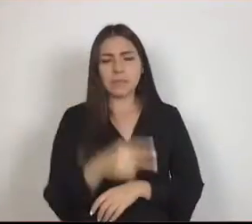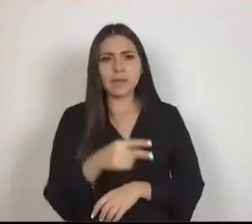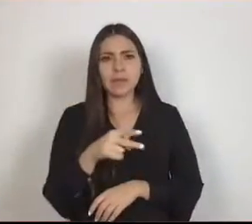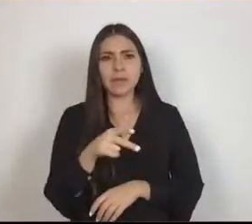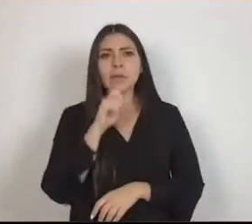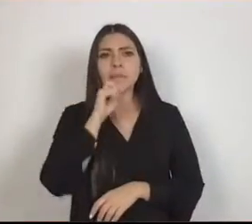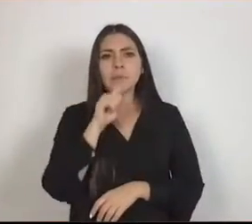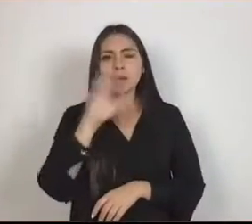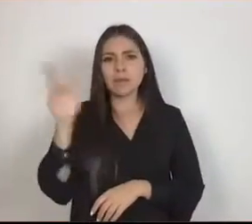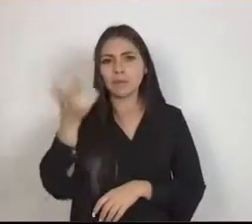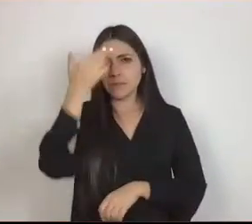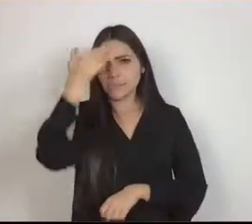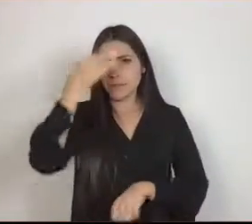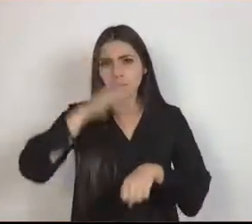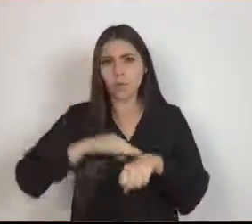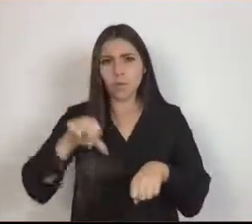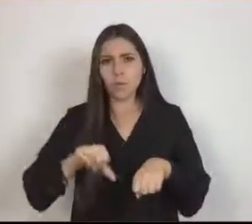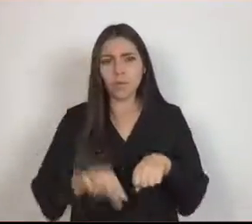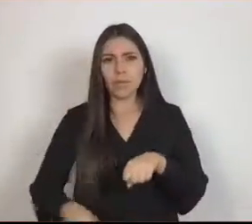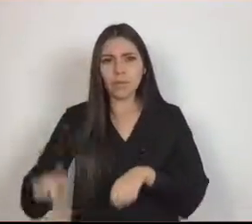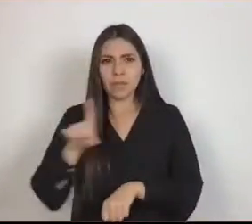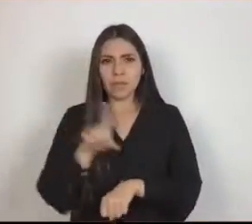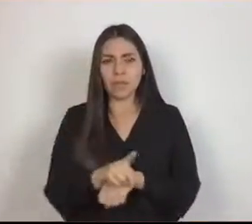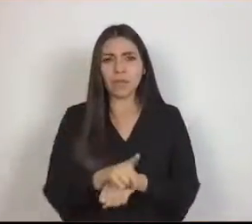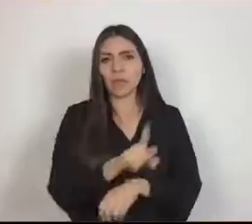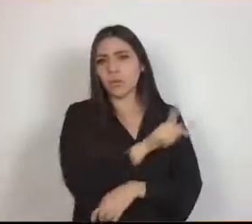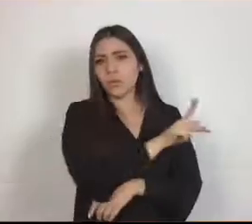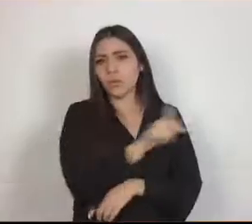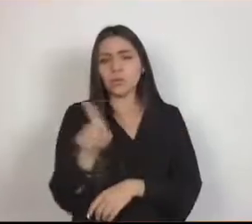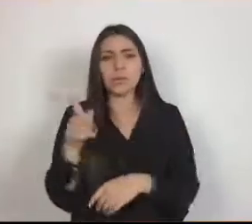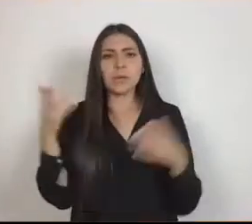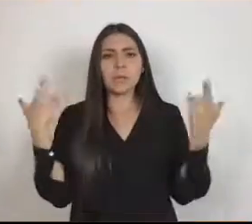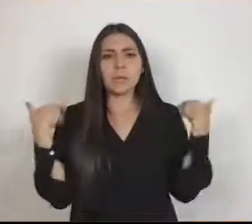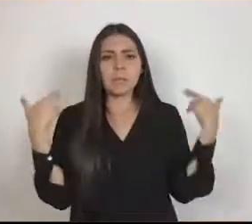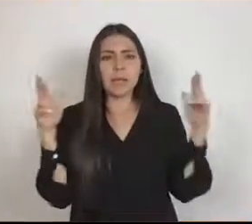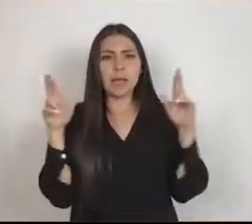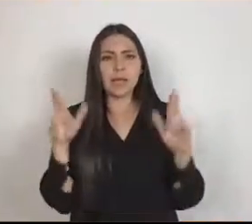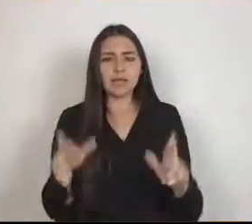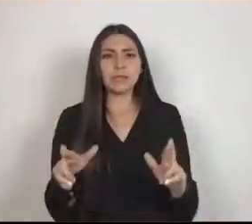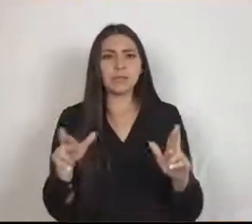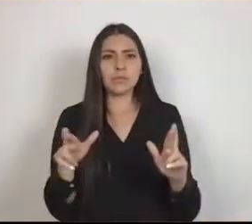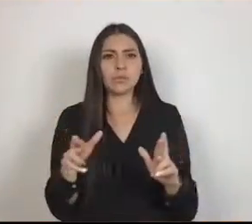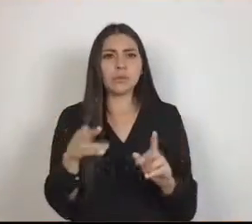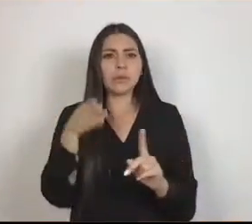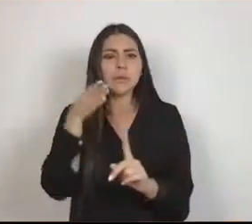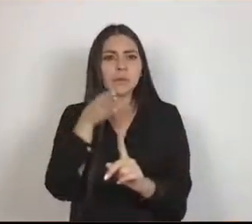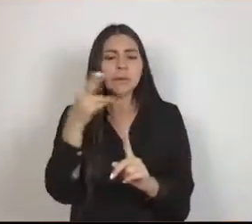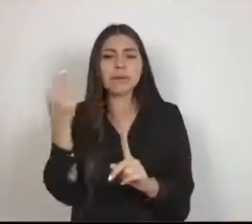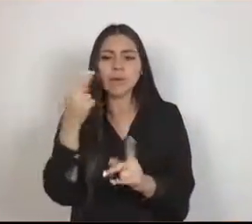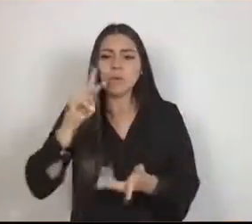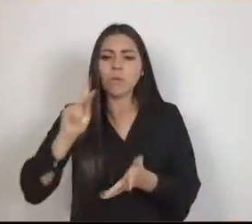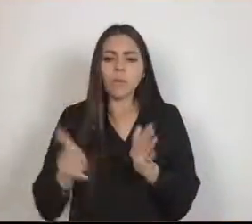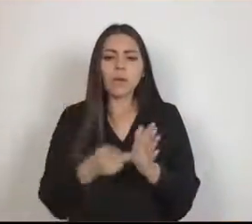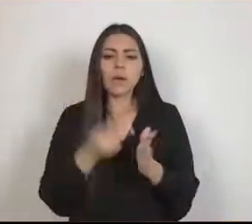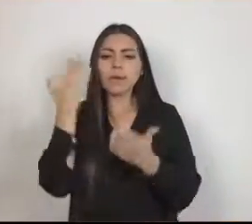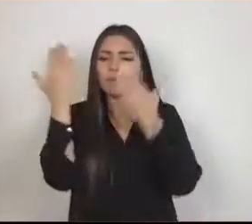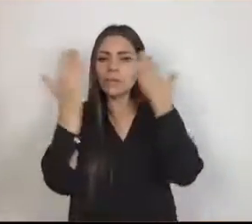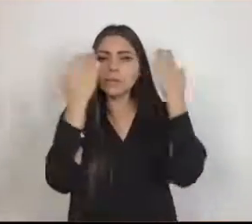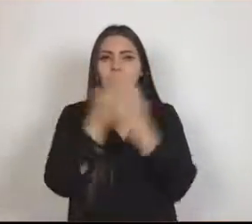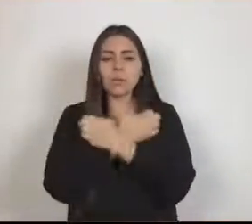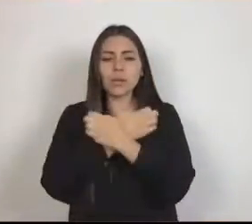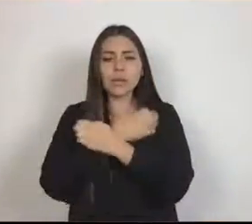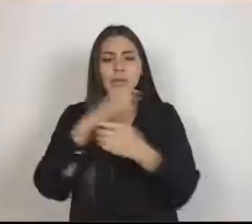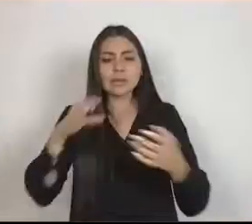este día, los docentes en el Centro de la Recuperación de la Educación, sea la base